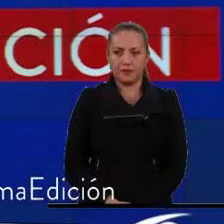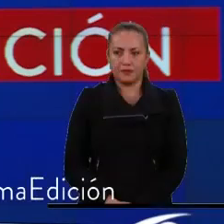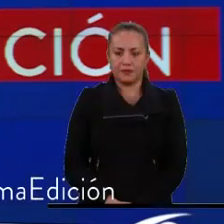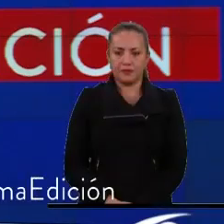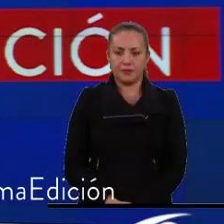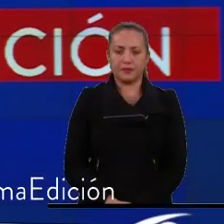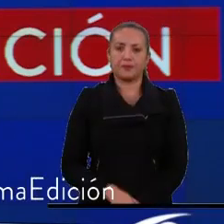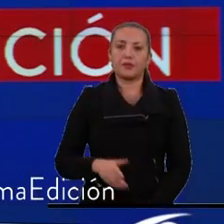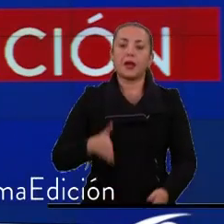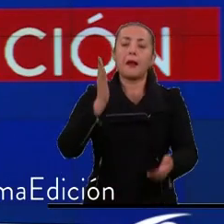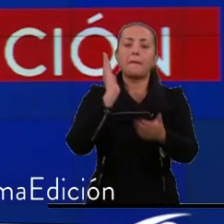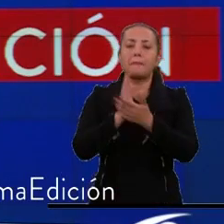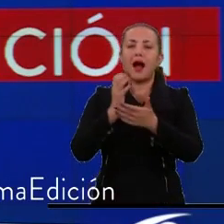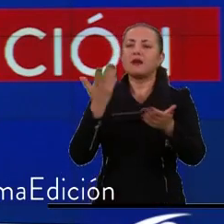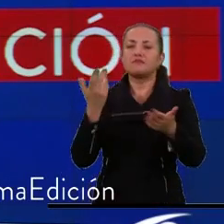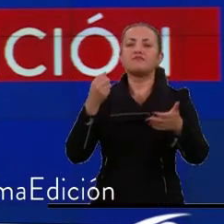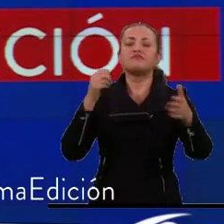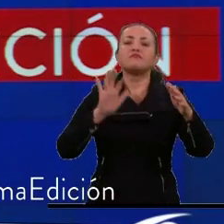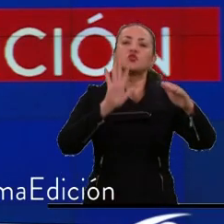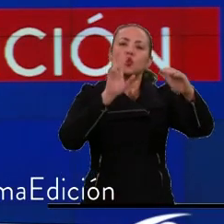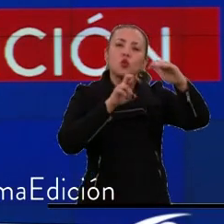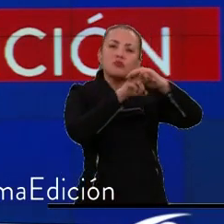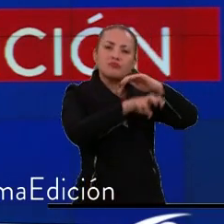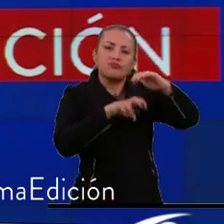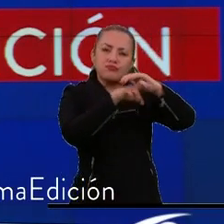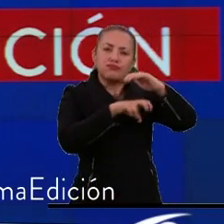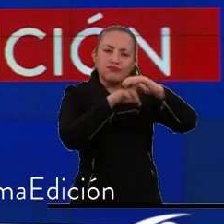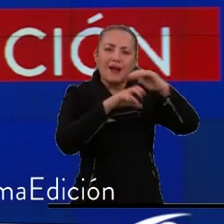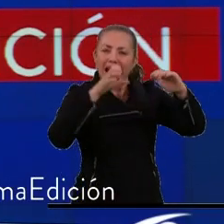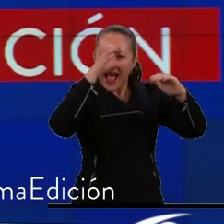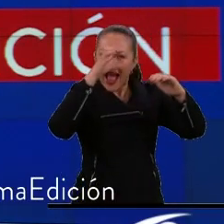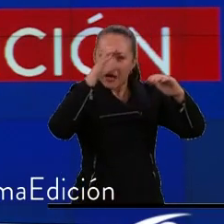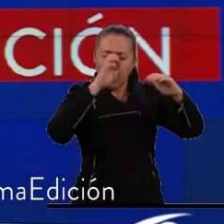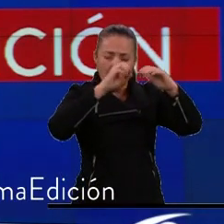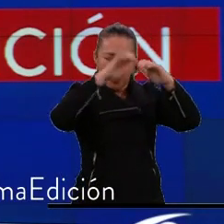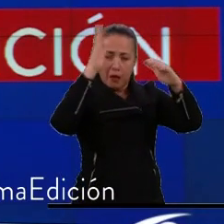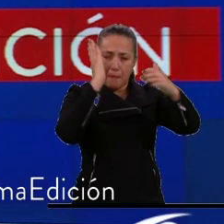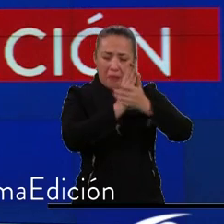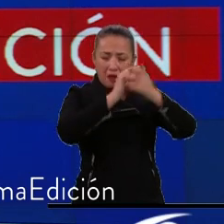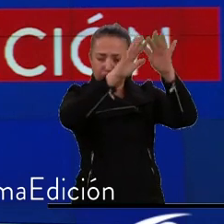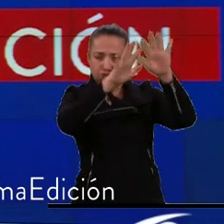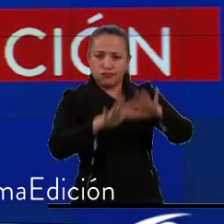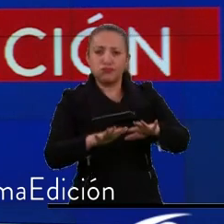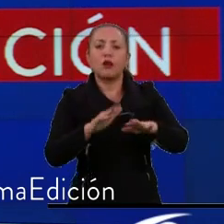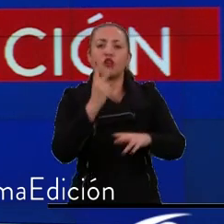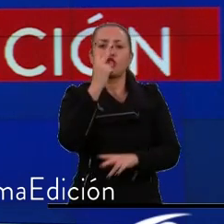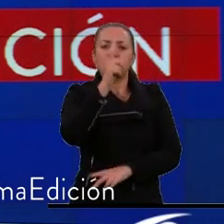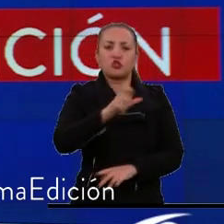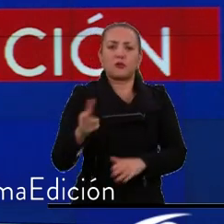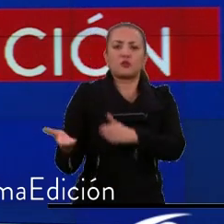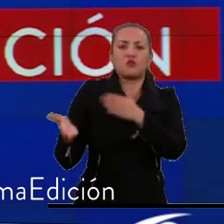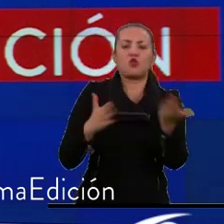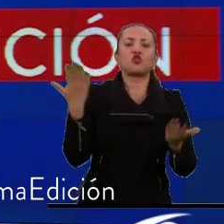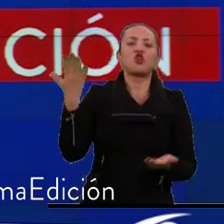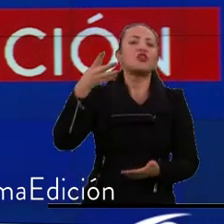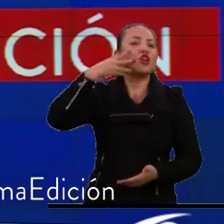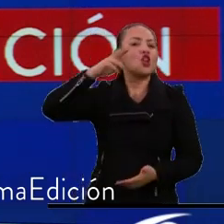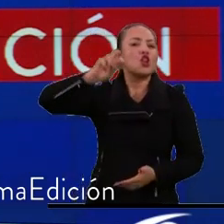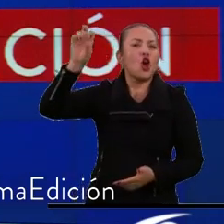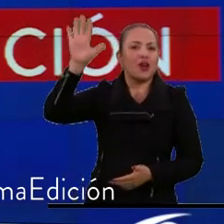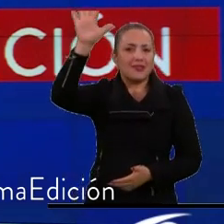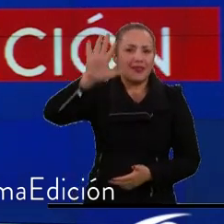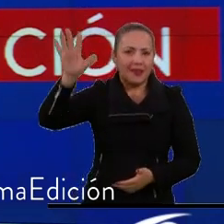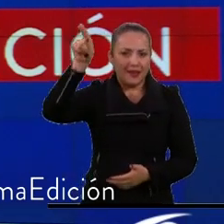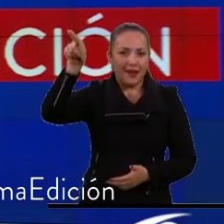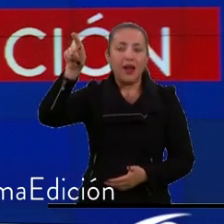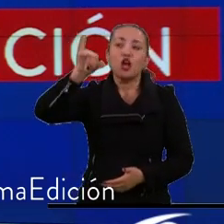Un accidente en el interior de una mina de carbón en el occidente de Norte de Santander produjo la muerte de dos trabajadores, otros tres resultaron heridos.